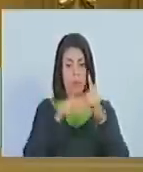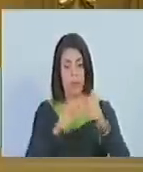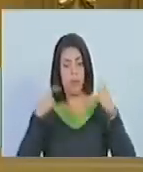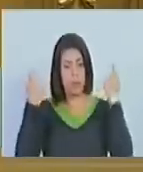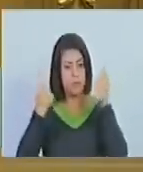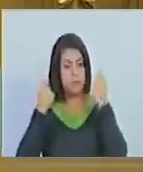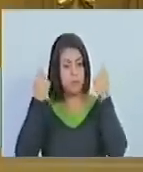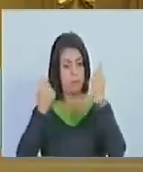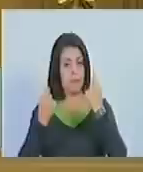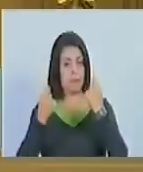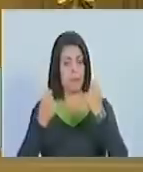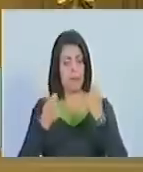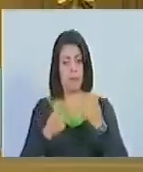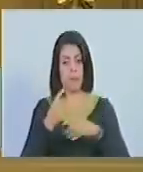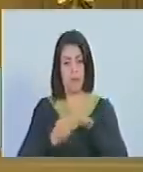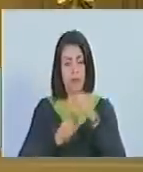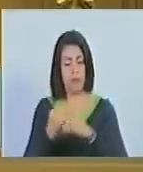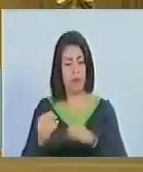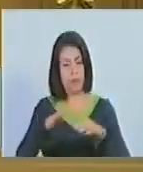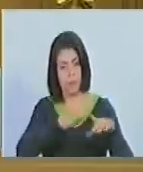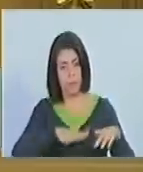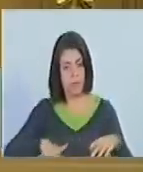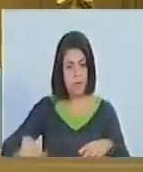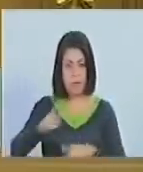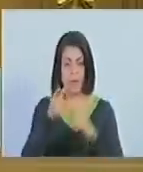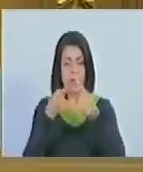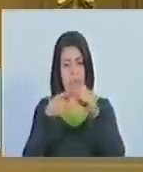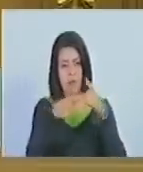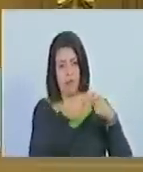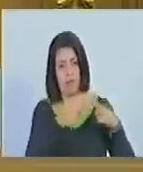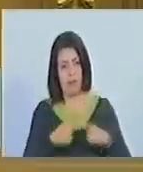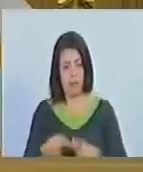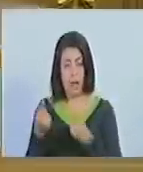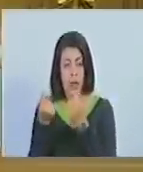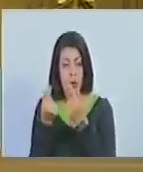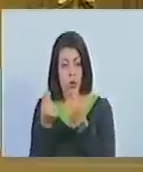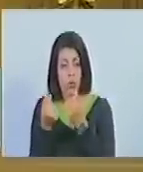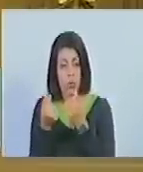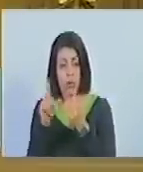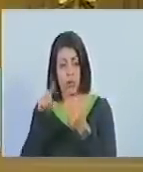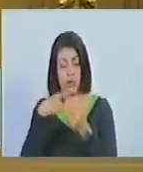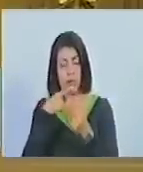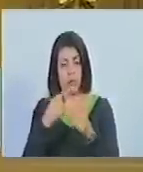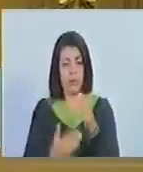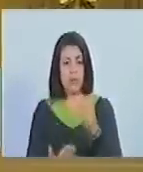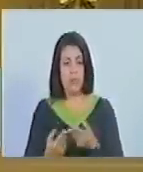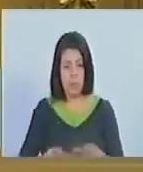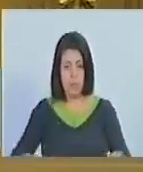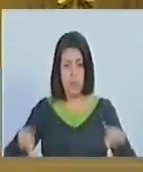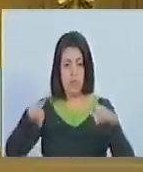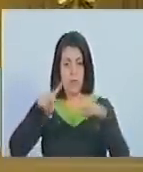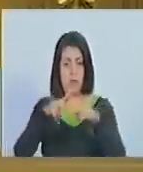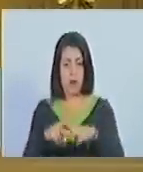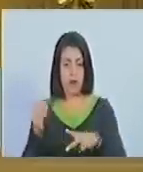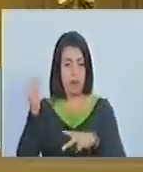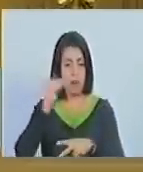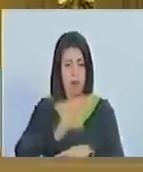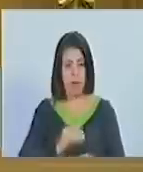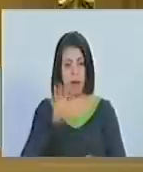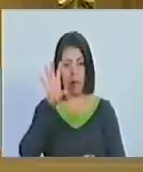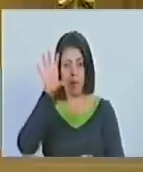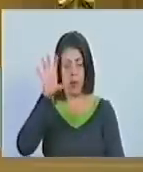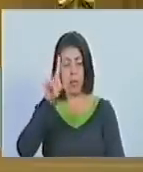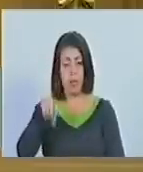promover el asiento espacial de la diversificación de la economía y el alto valor agregado al país